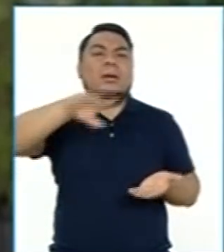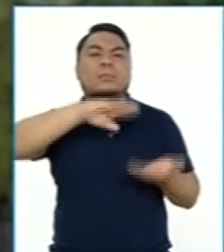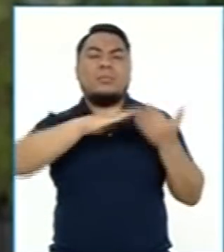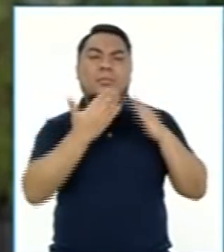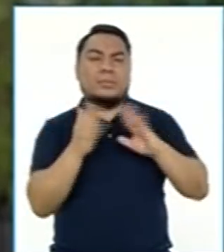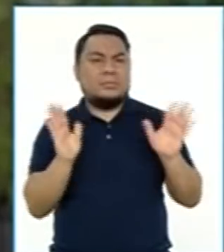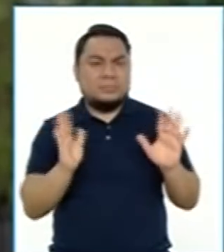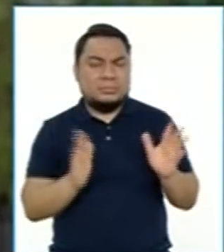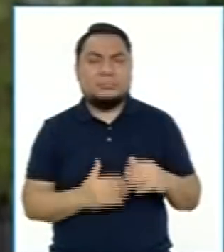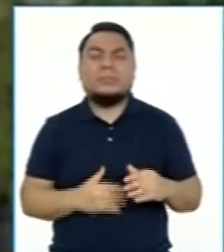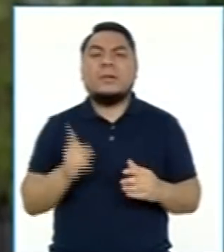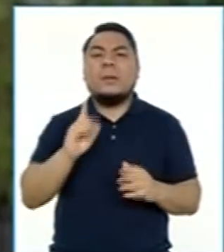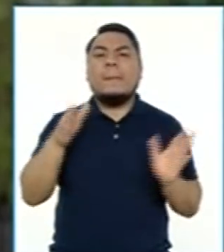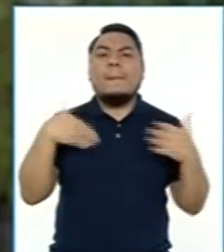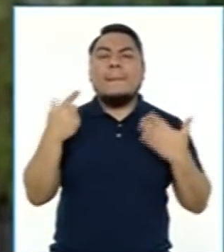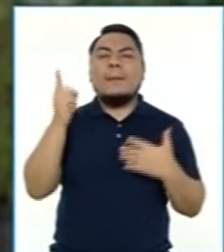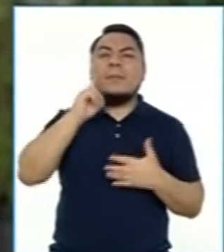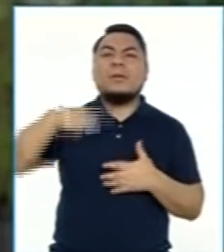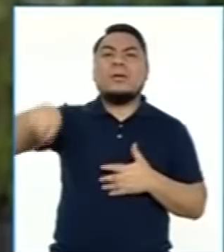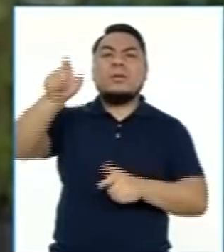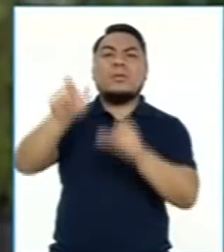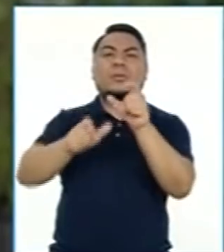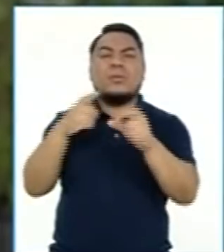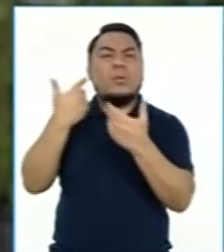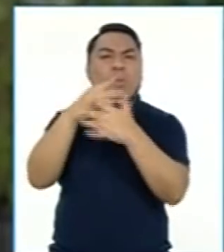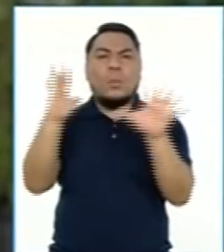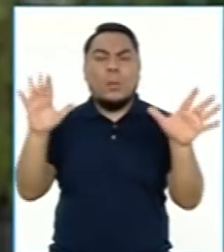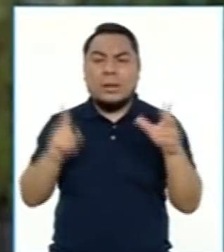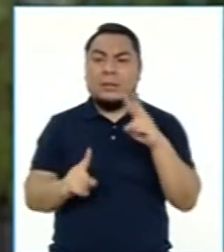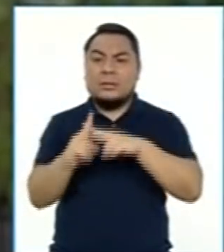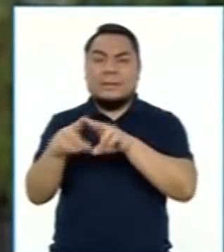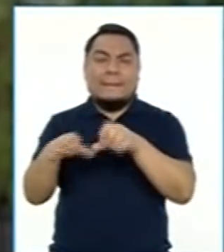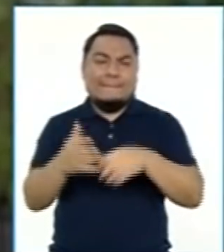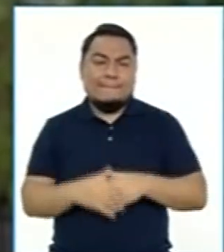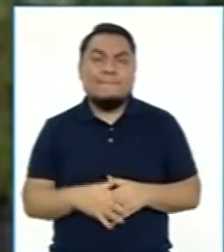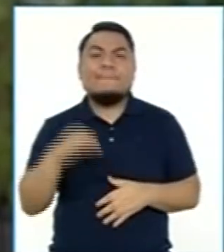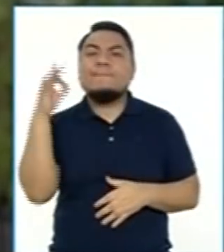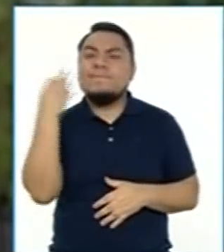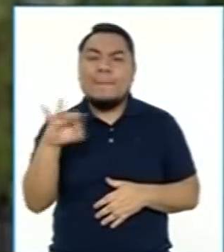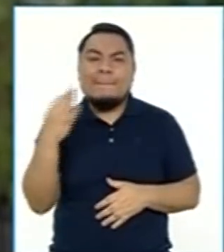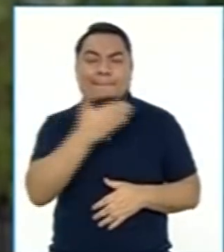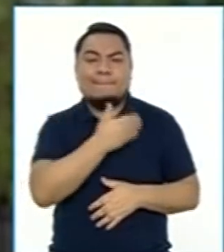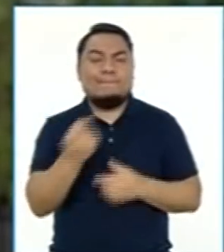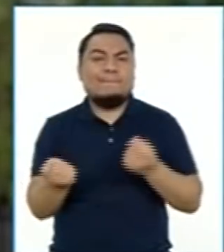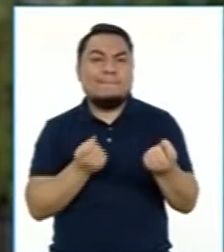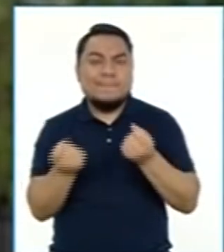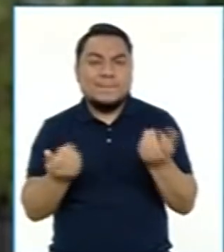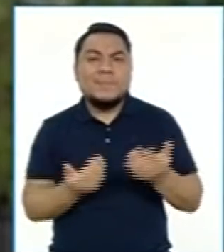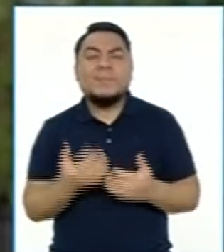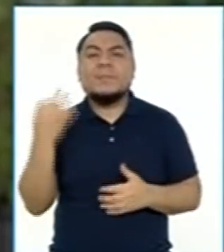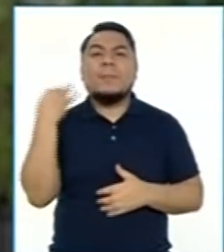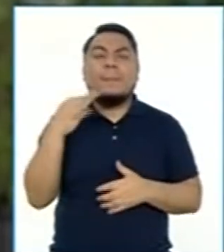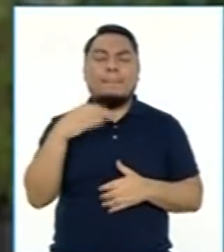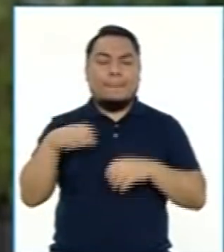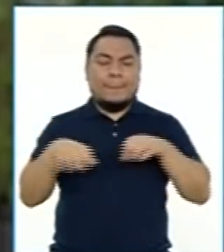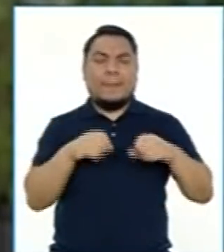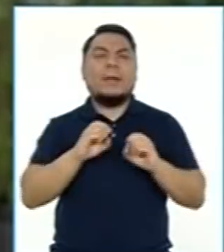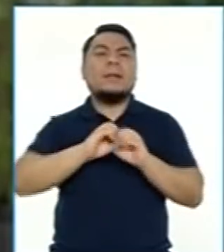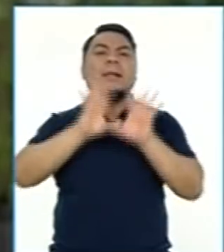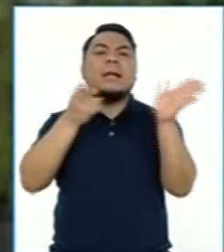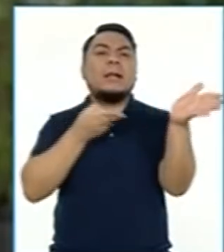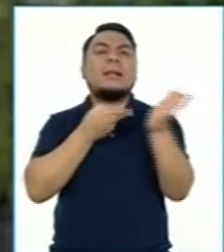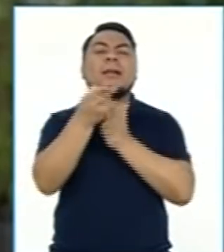población y no podemos mentir a los ciudadanos de cualquier hecho que suceda. Siempre como gobierno hemos actuado con